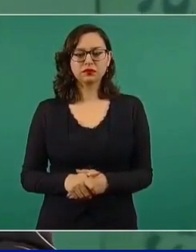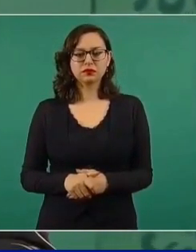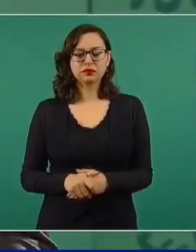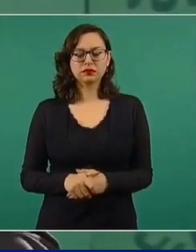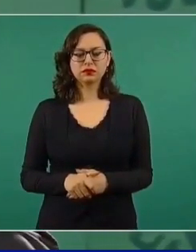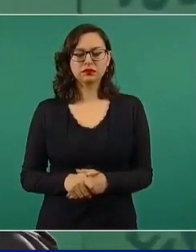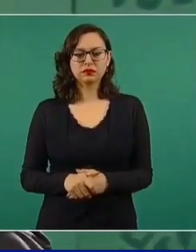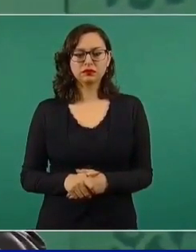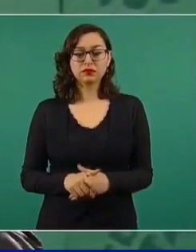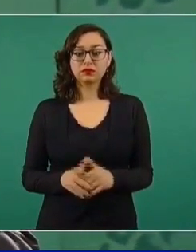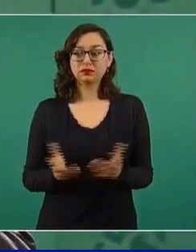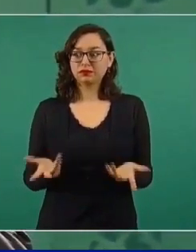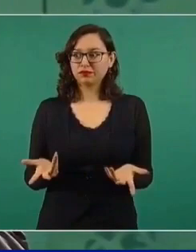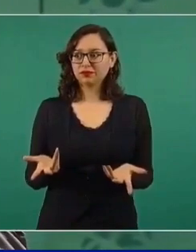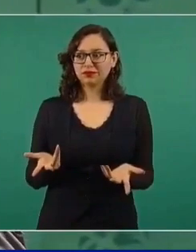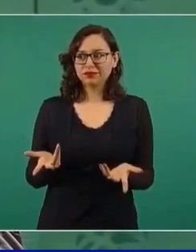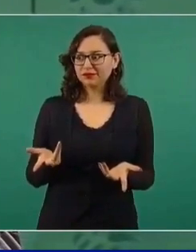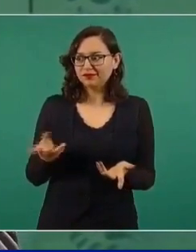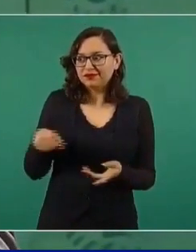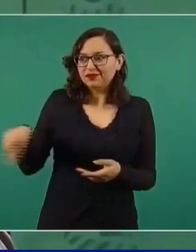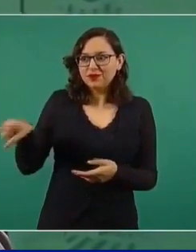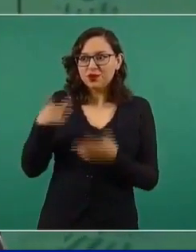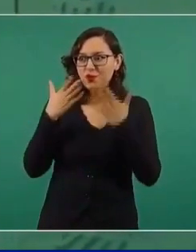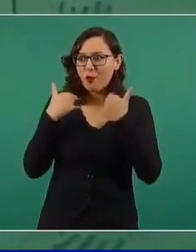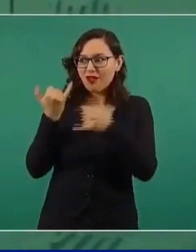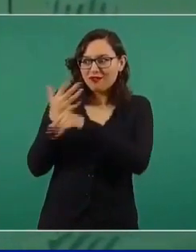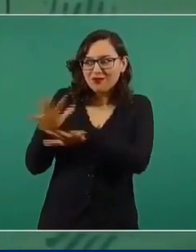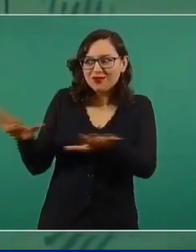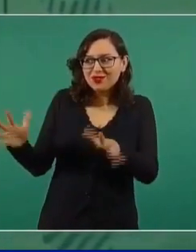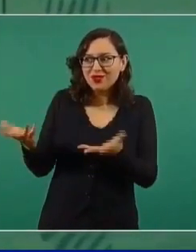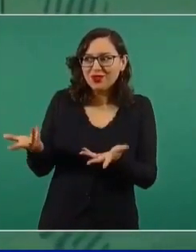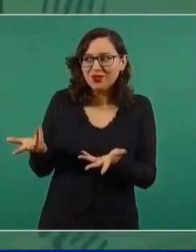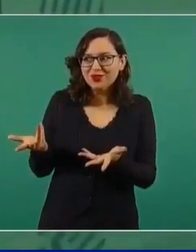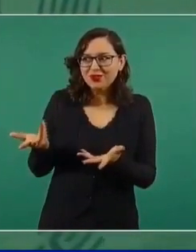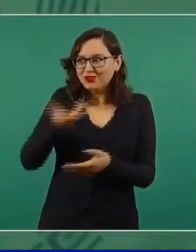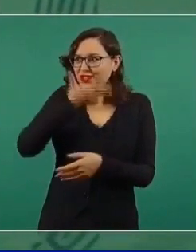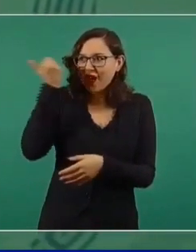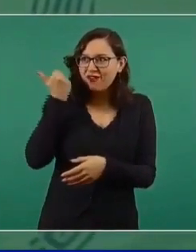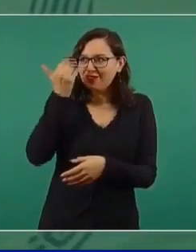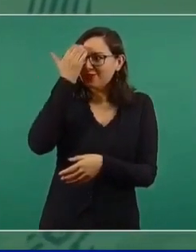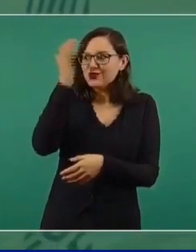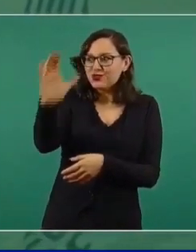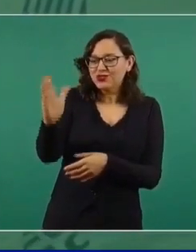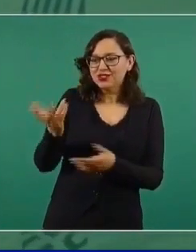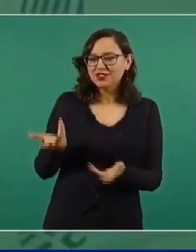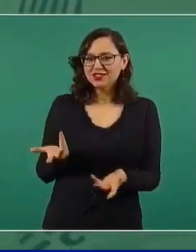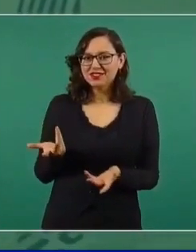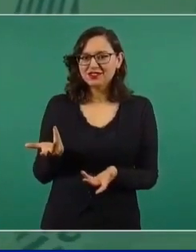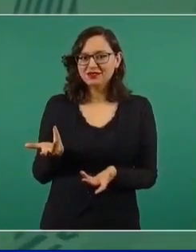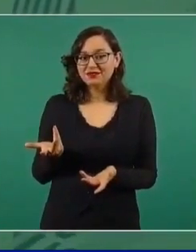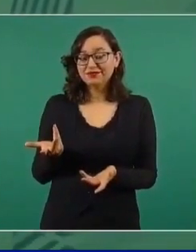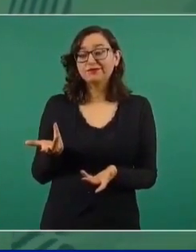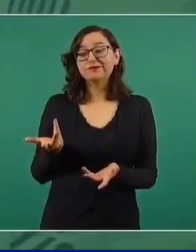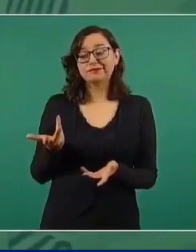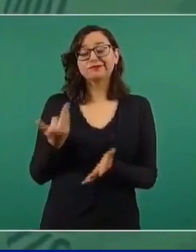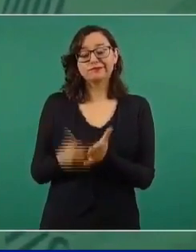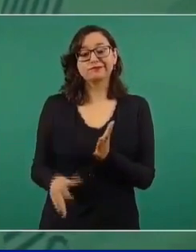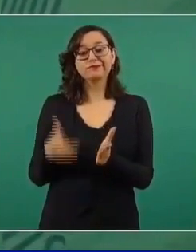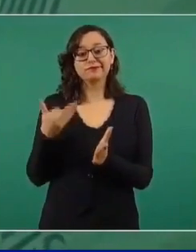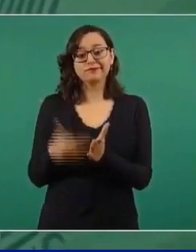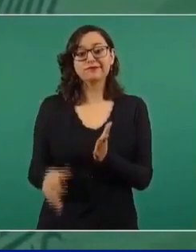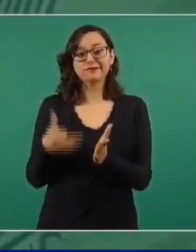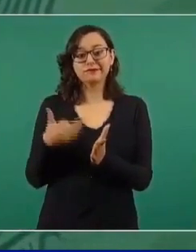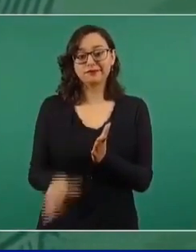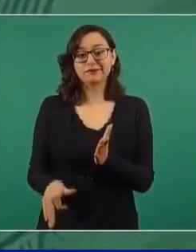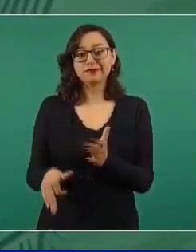Por eso hace falta mucha información. ¿Dónde tuvo más efecto la guerra